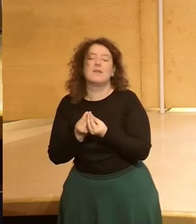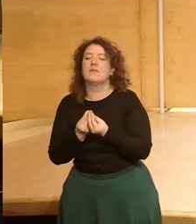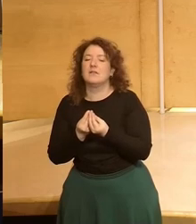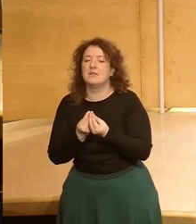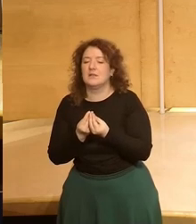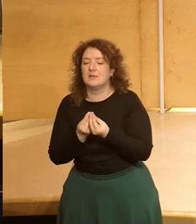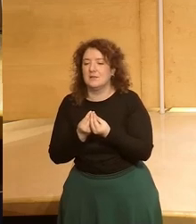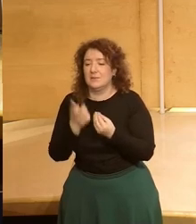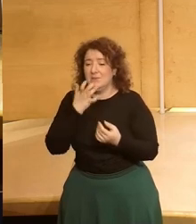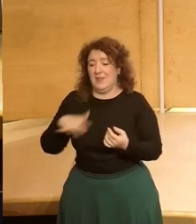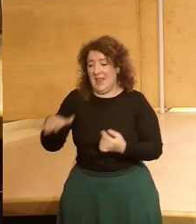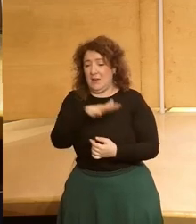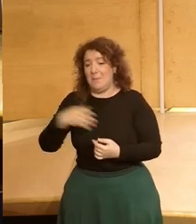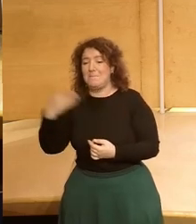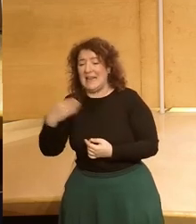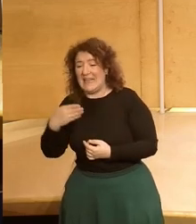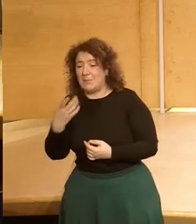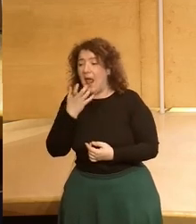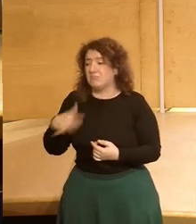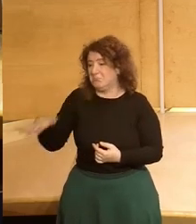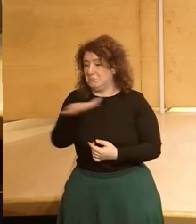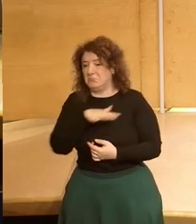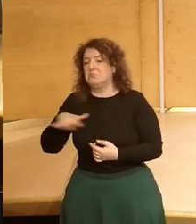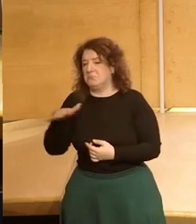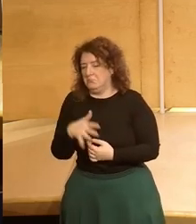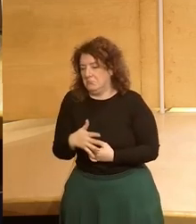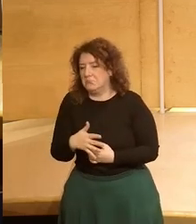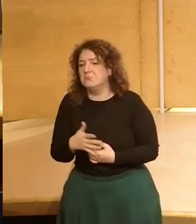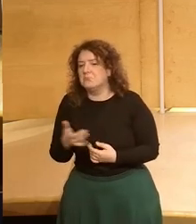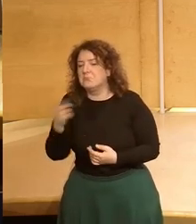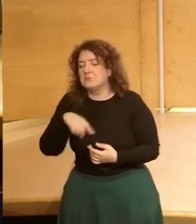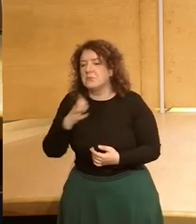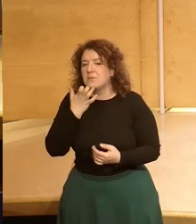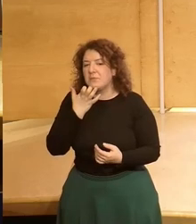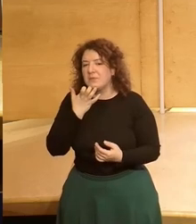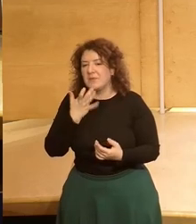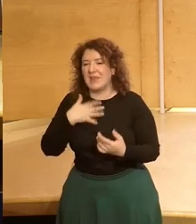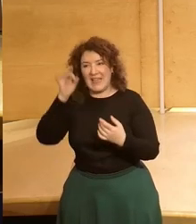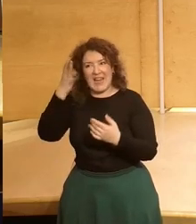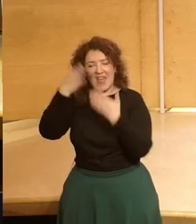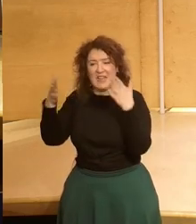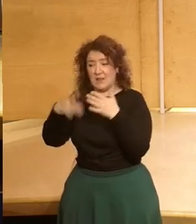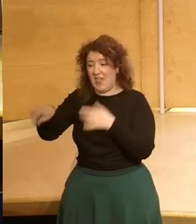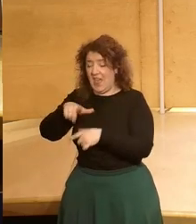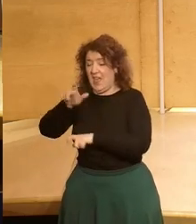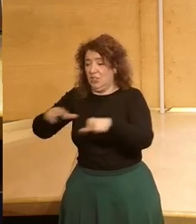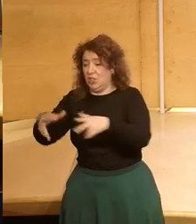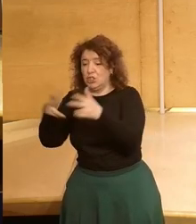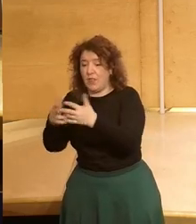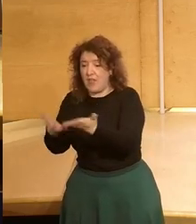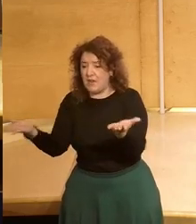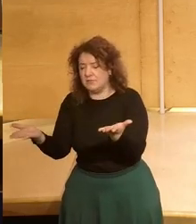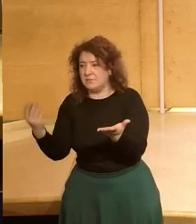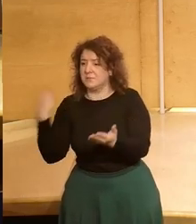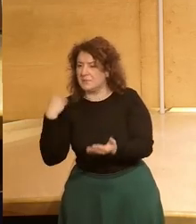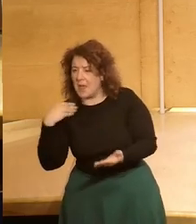al hablar del espacio Bertelsmann. pero además es un gran placer poder colaborar con una iniciativa de la sociedad civil cuando María